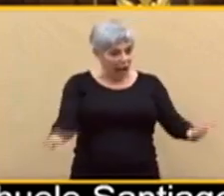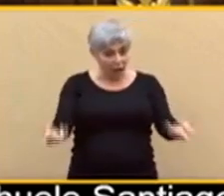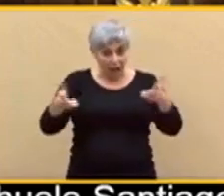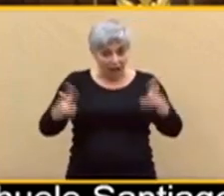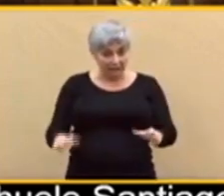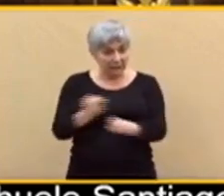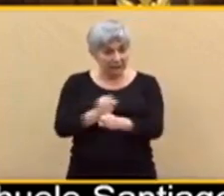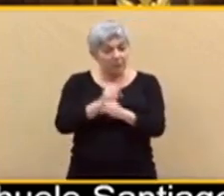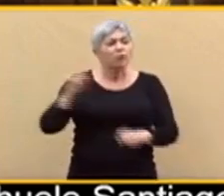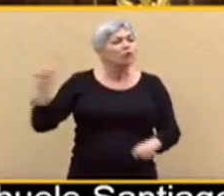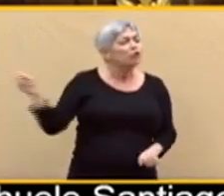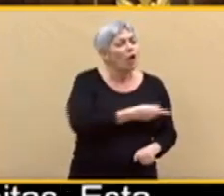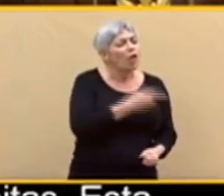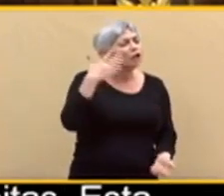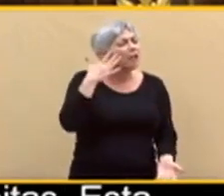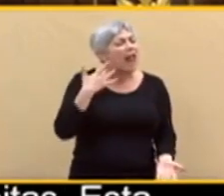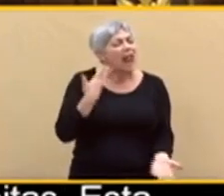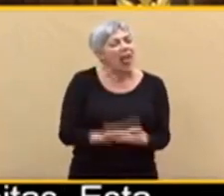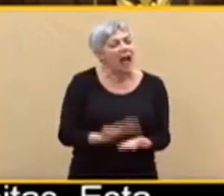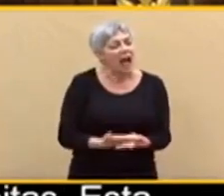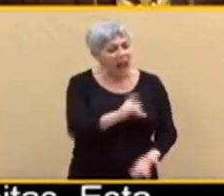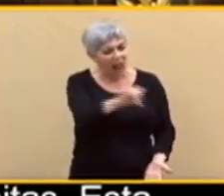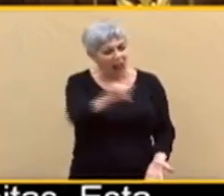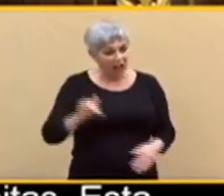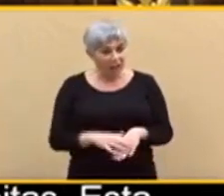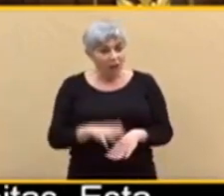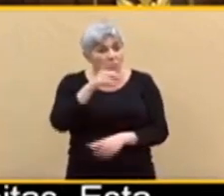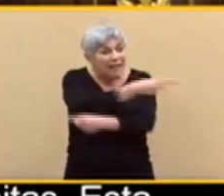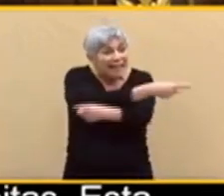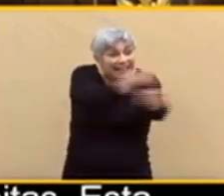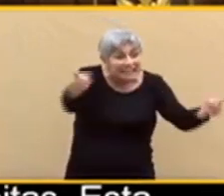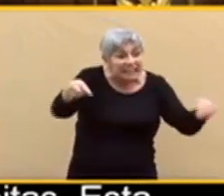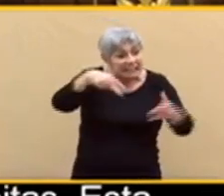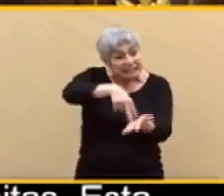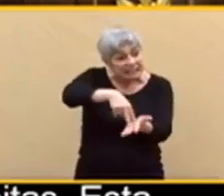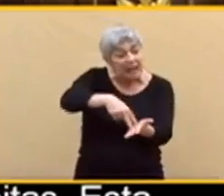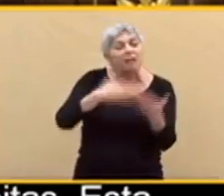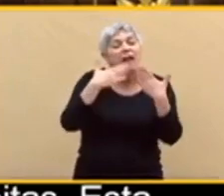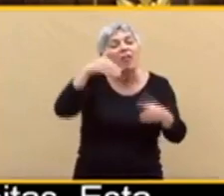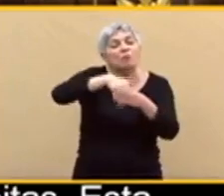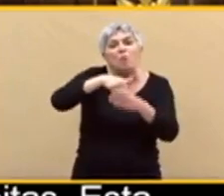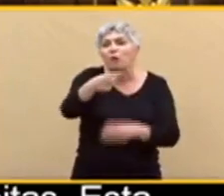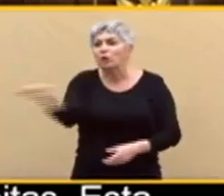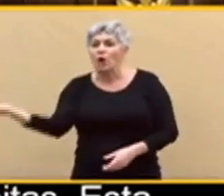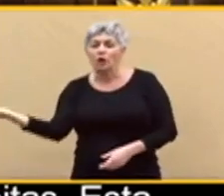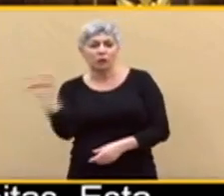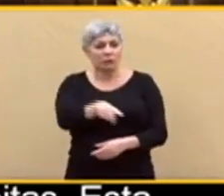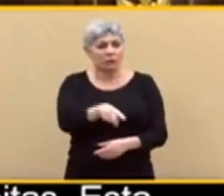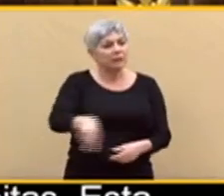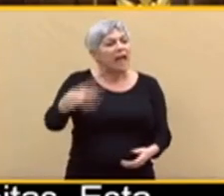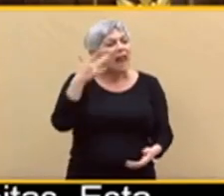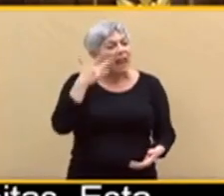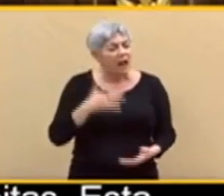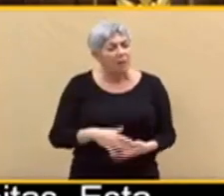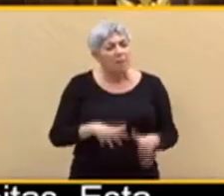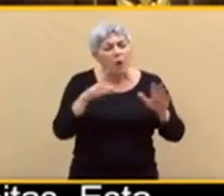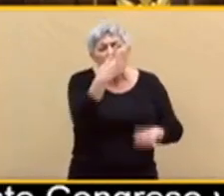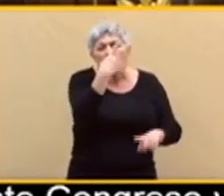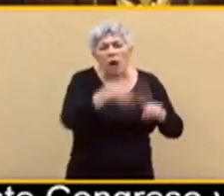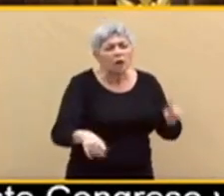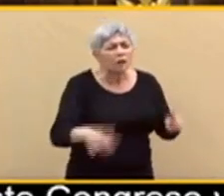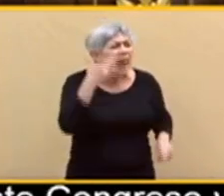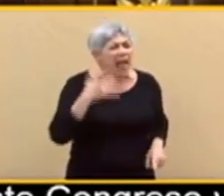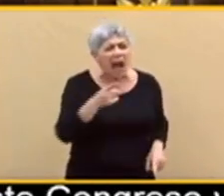cada uno de los votos que los hicieron llegar a este Congreso. Pero lo que no es legítimo, lo que los